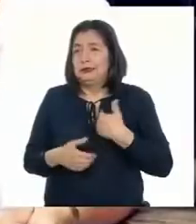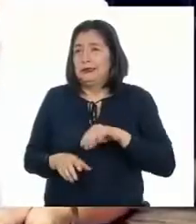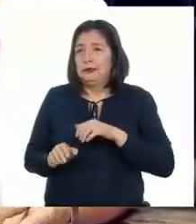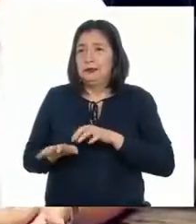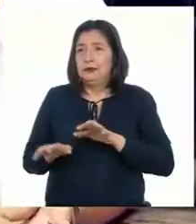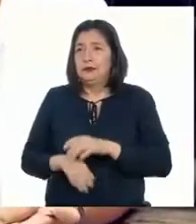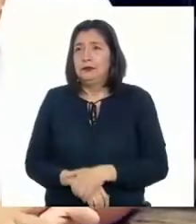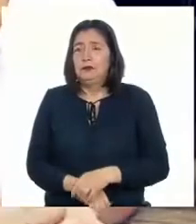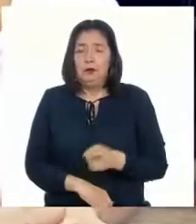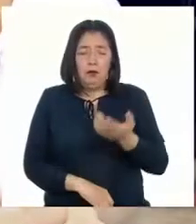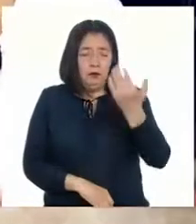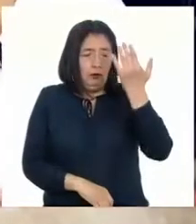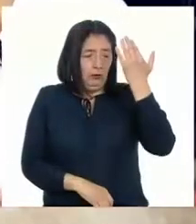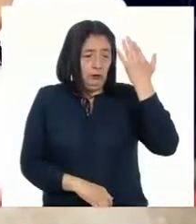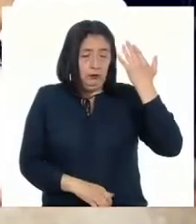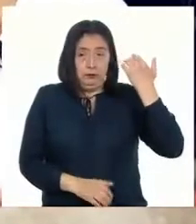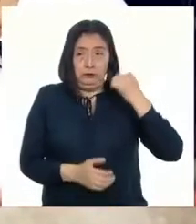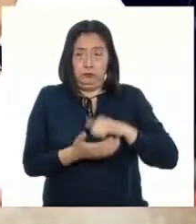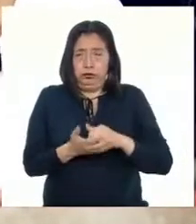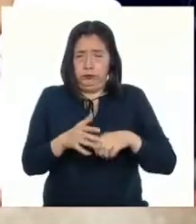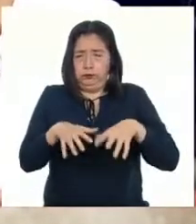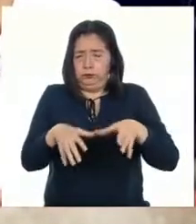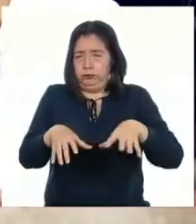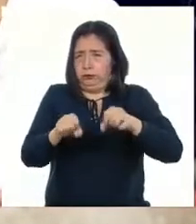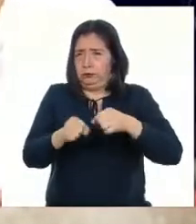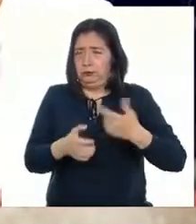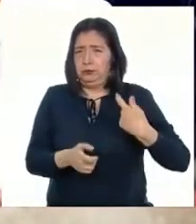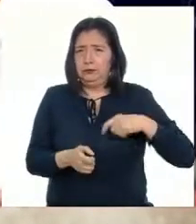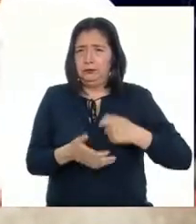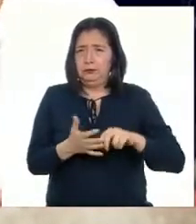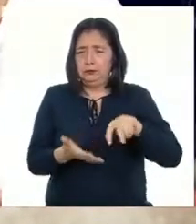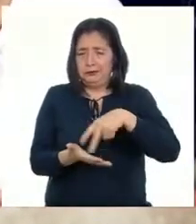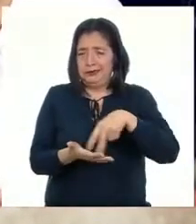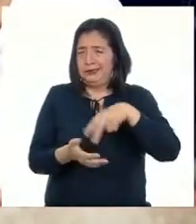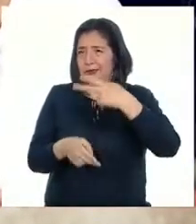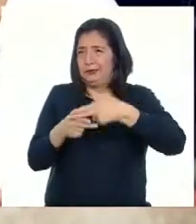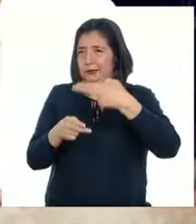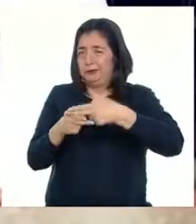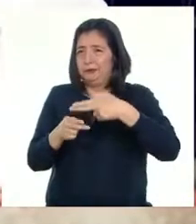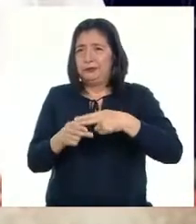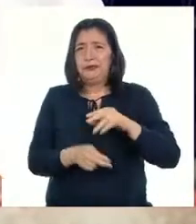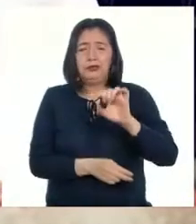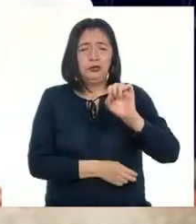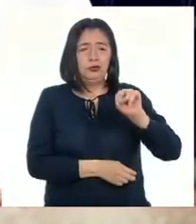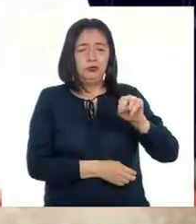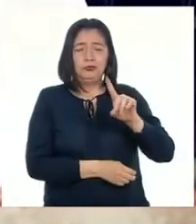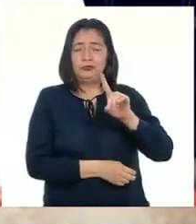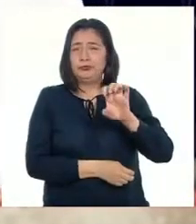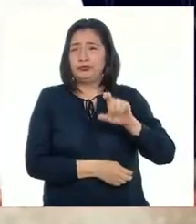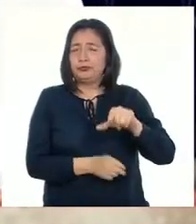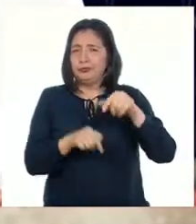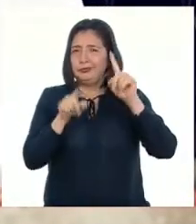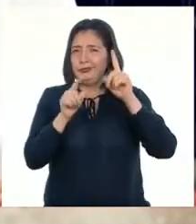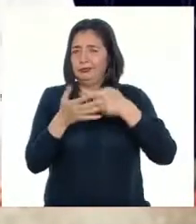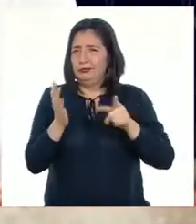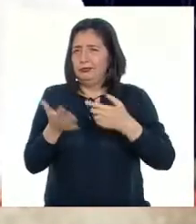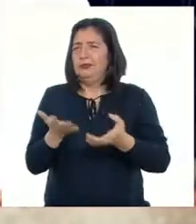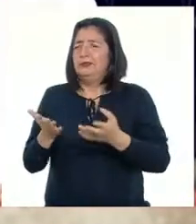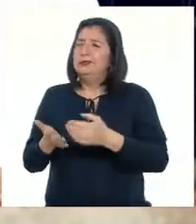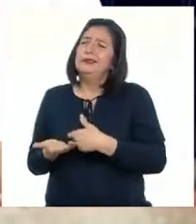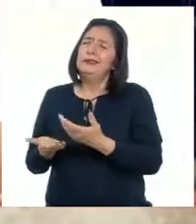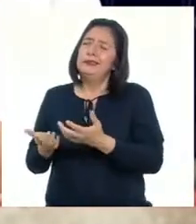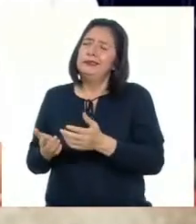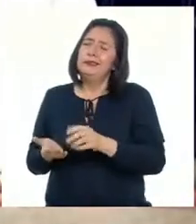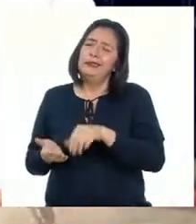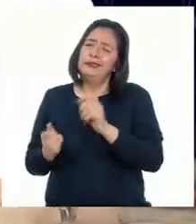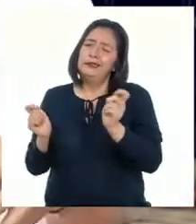En la época de la colonia existía una danza que se llamaba el Son de los Diablos Esta danza nace de la fiesta cristiana del Corpus